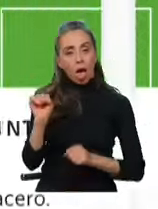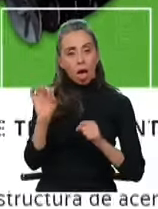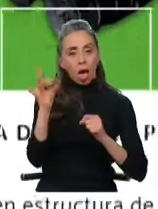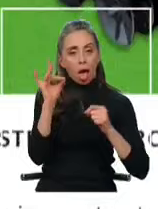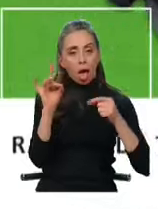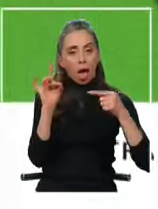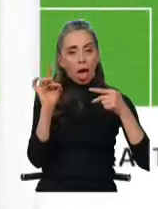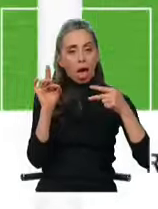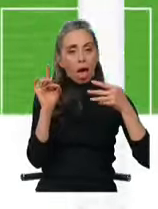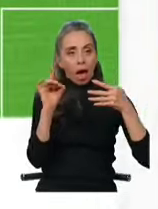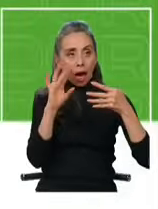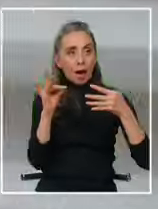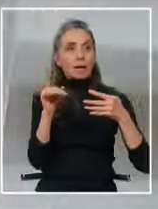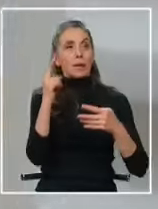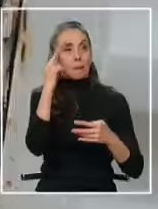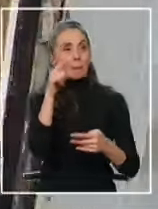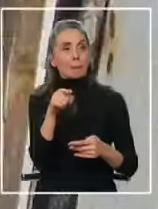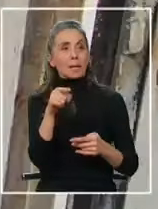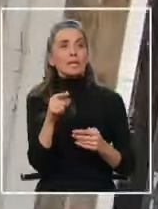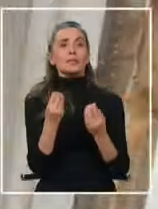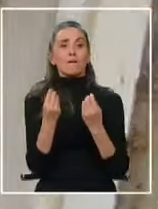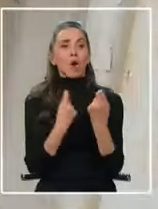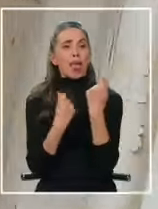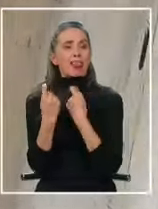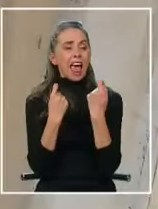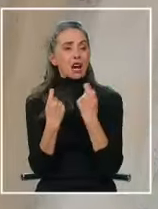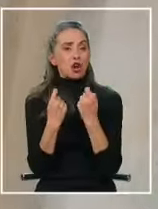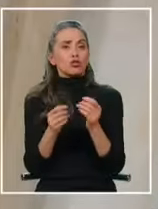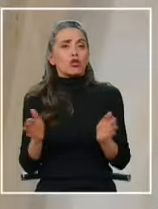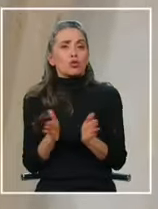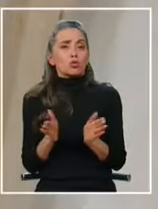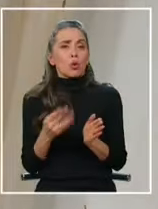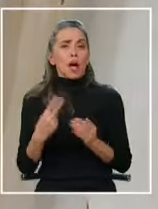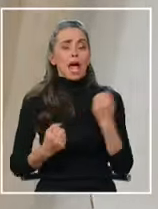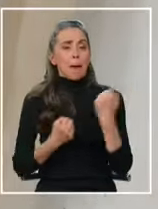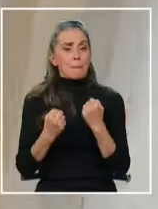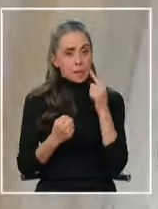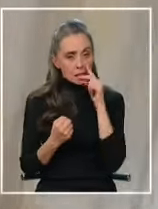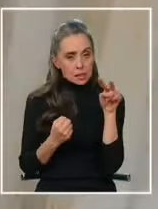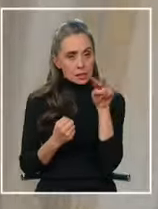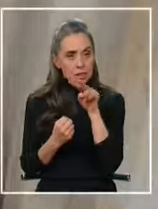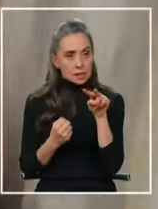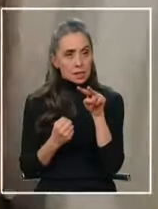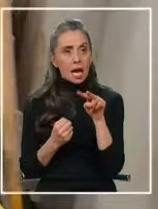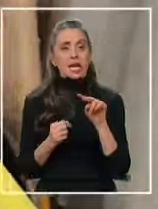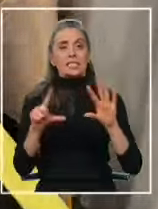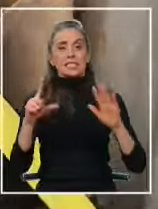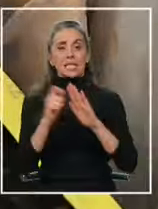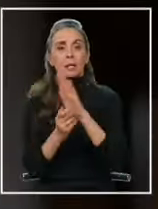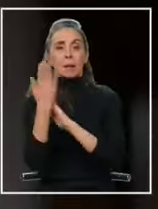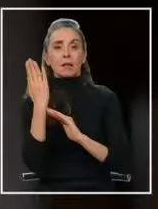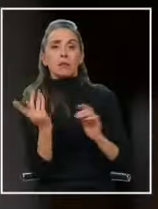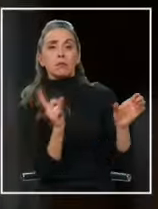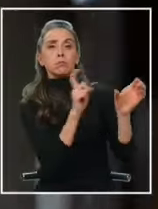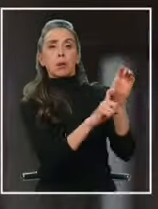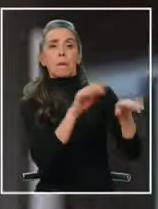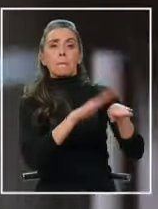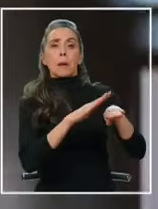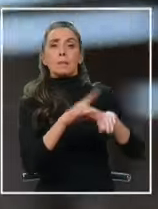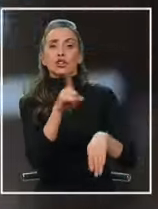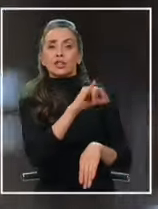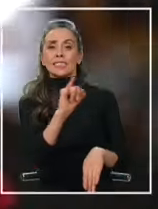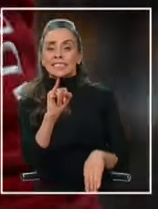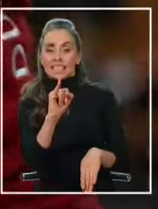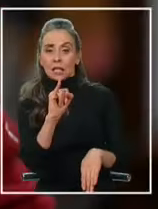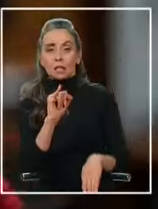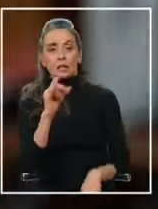lo que a simple vista parecía ser un muy buen negocio para una pequeña empresa constituida solo 7 meses antes levantó las